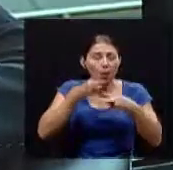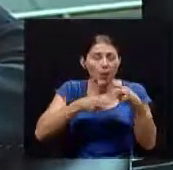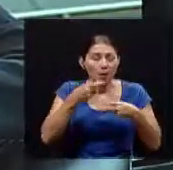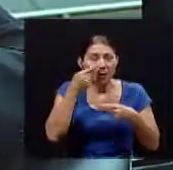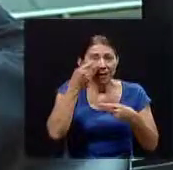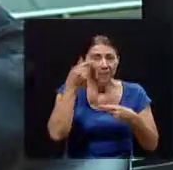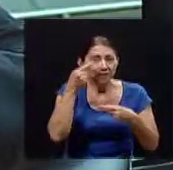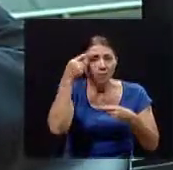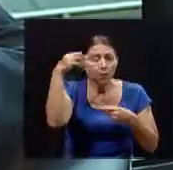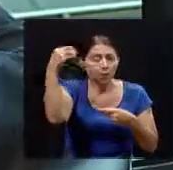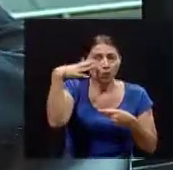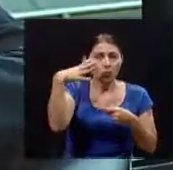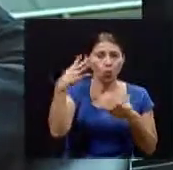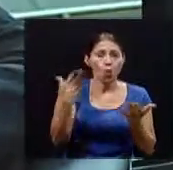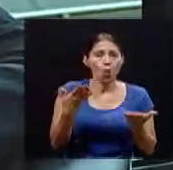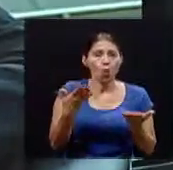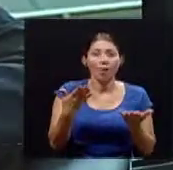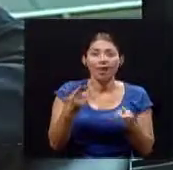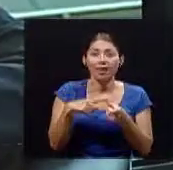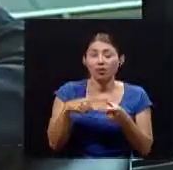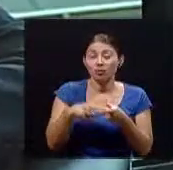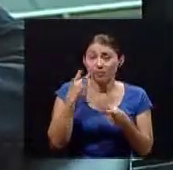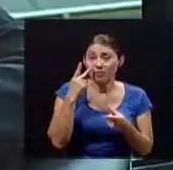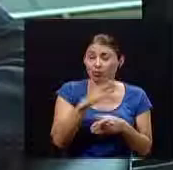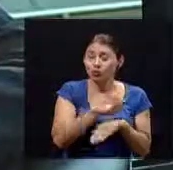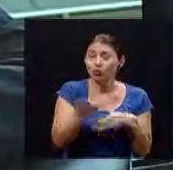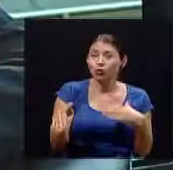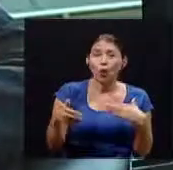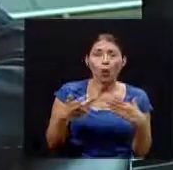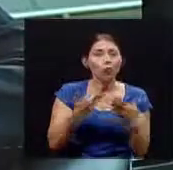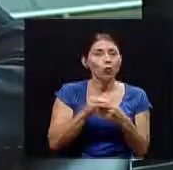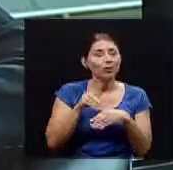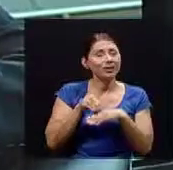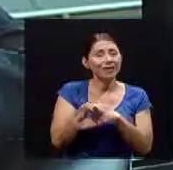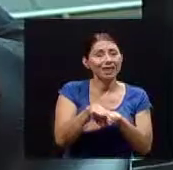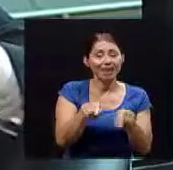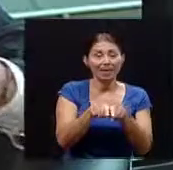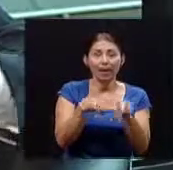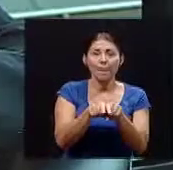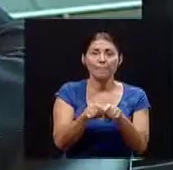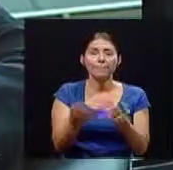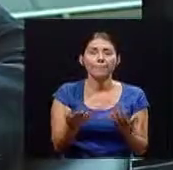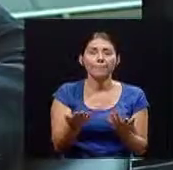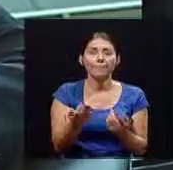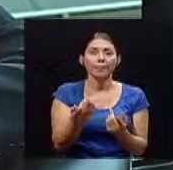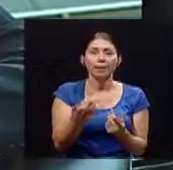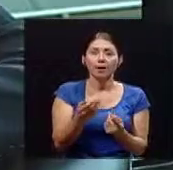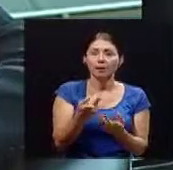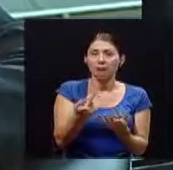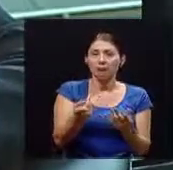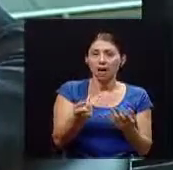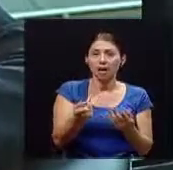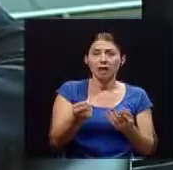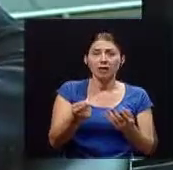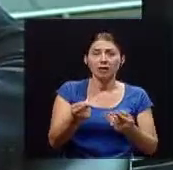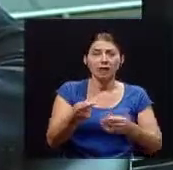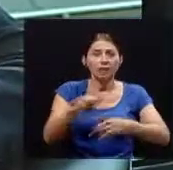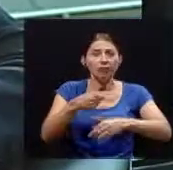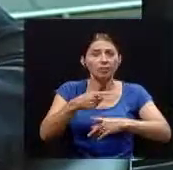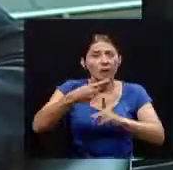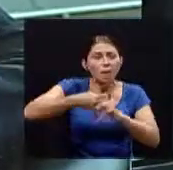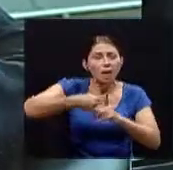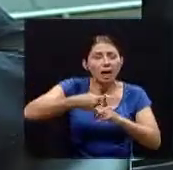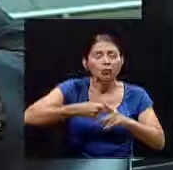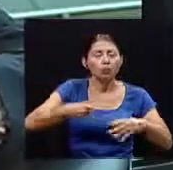entonces vemos como todo de alguna manera incide el caso mismo de que aumente la temperatura